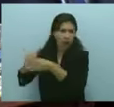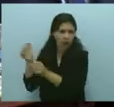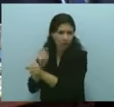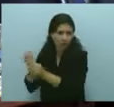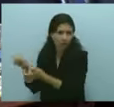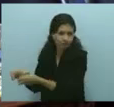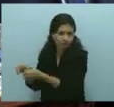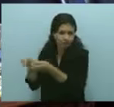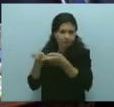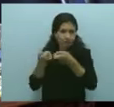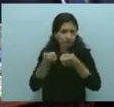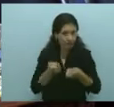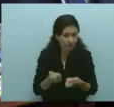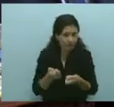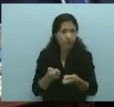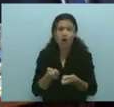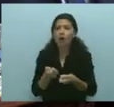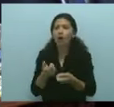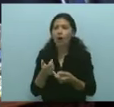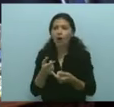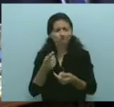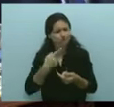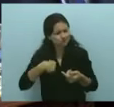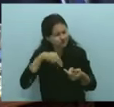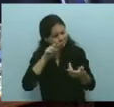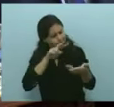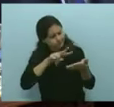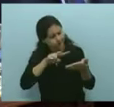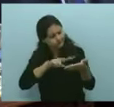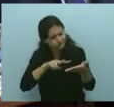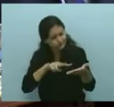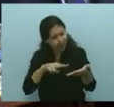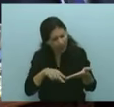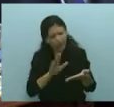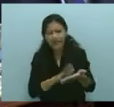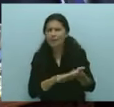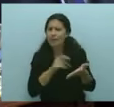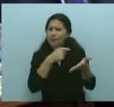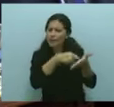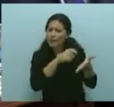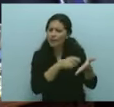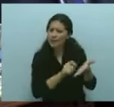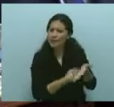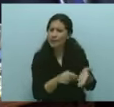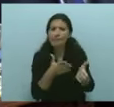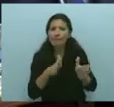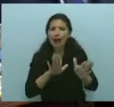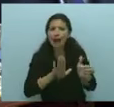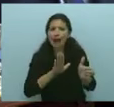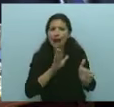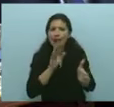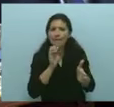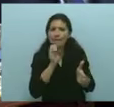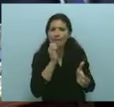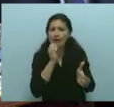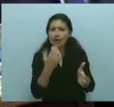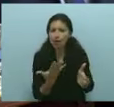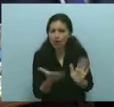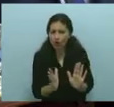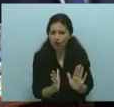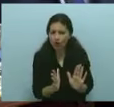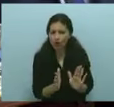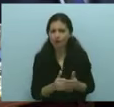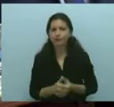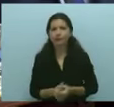las atribuciones que tenemos como legislatura y las que tiene el Poder Ejecutivo y comenzó el trabajo de la